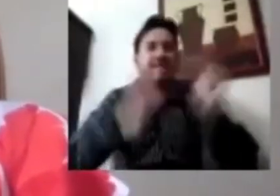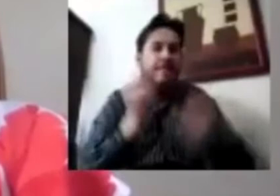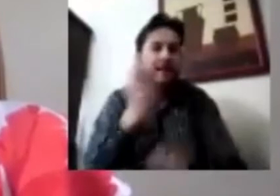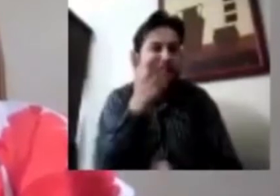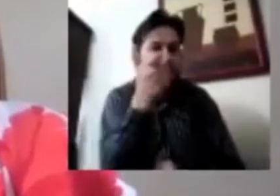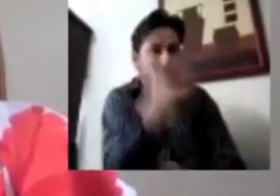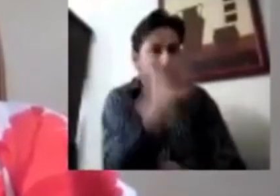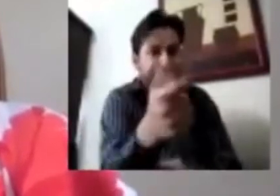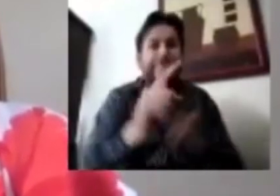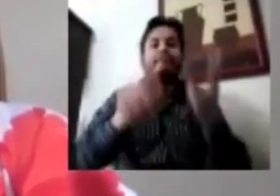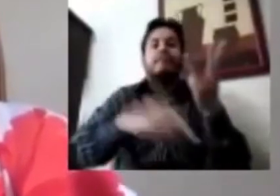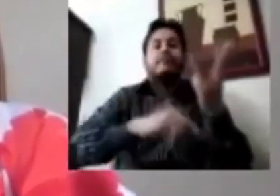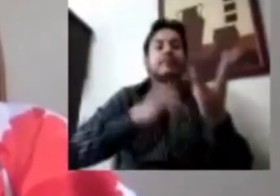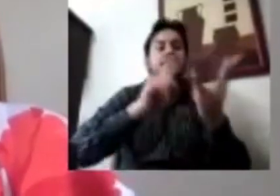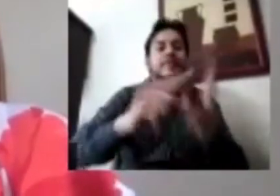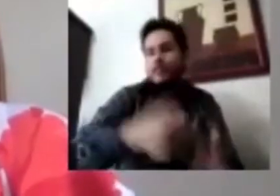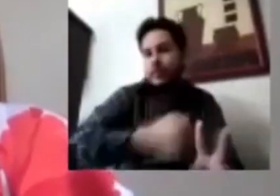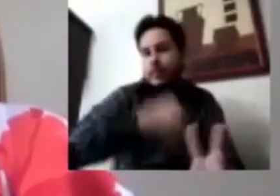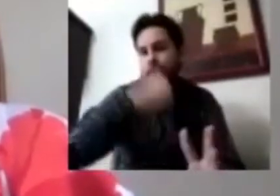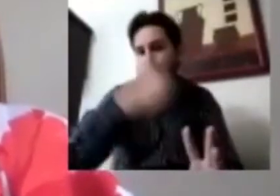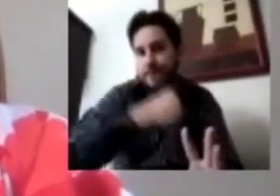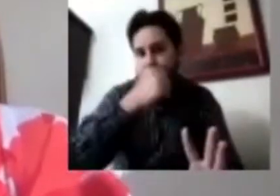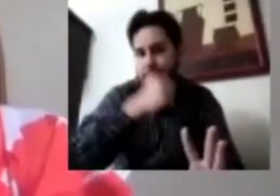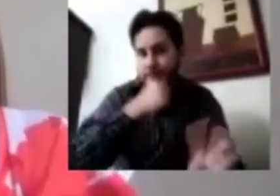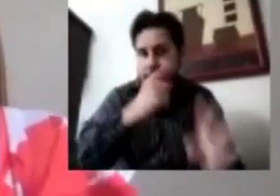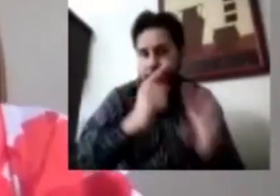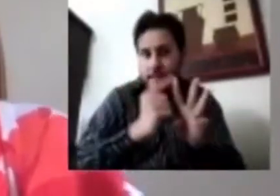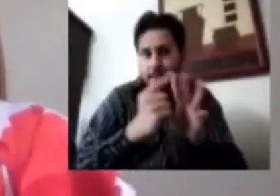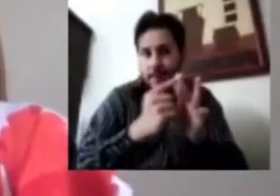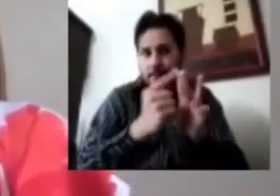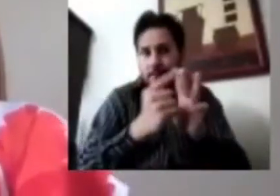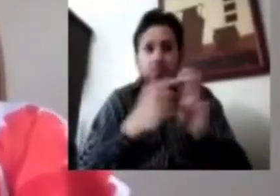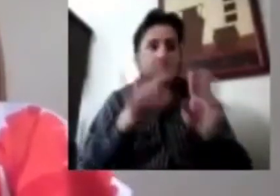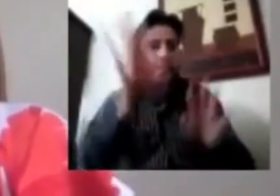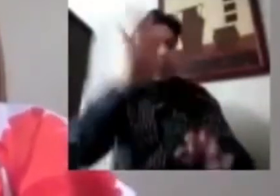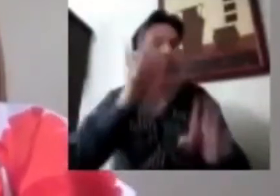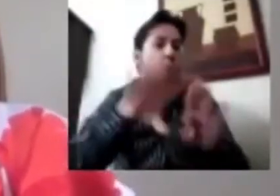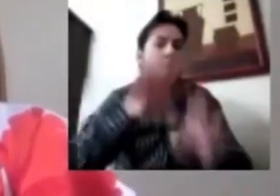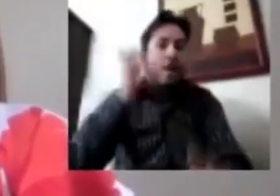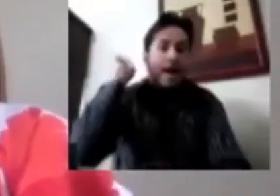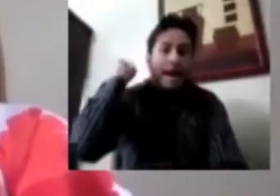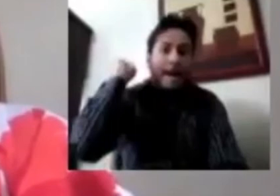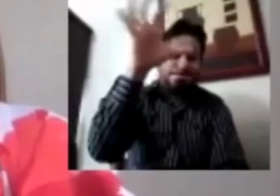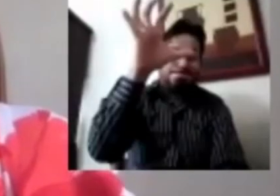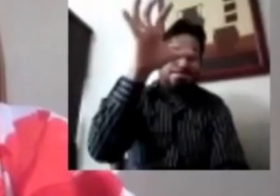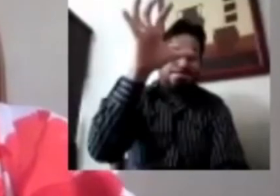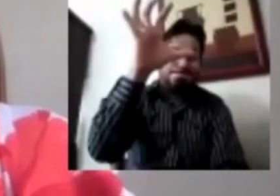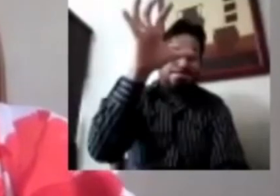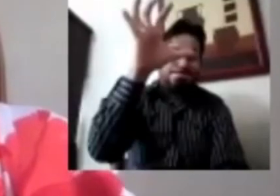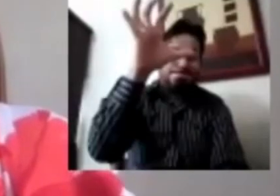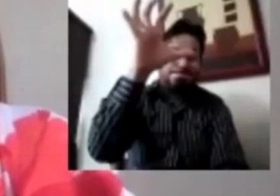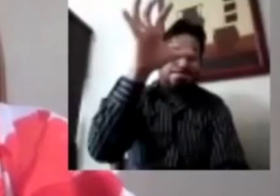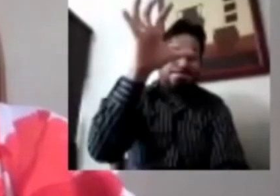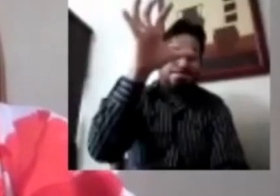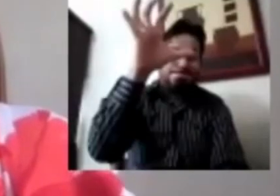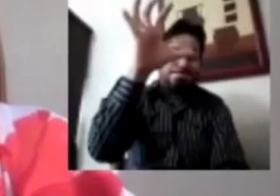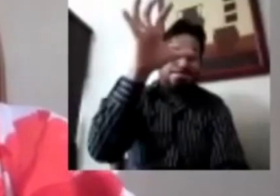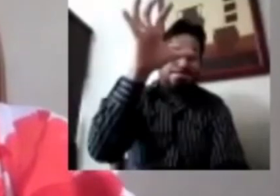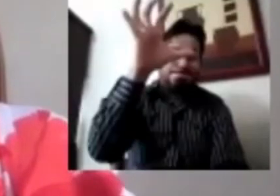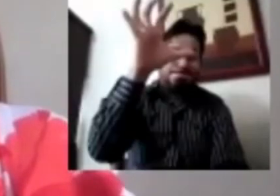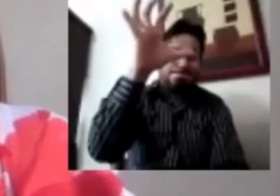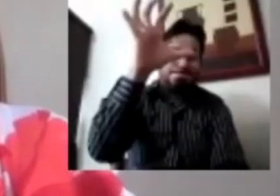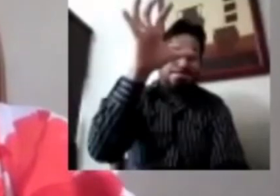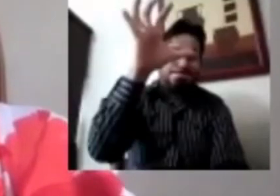creemos que esto representa un foco muy rojo, porque puede tener no solo consecuencias inmediatas en